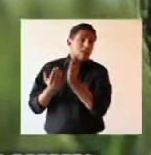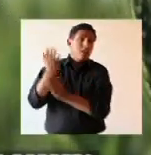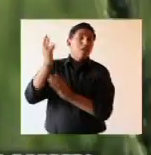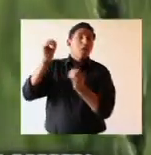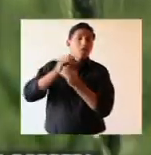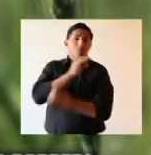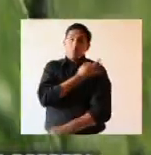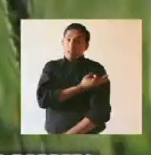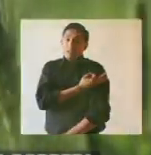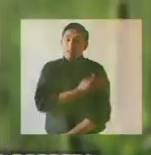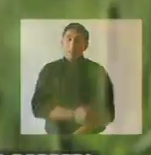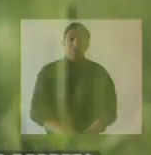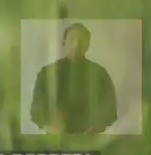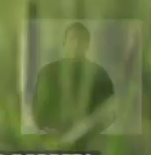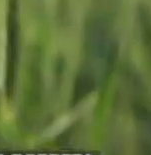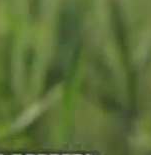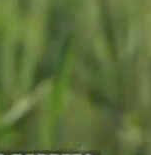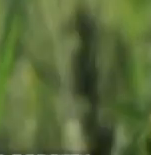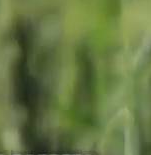sostenidos.